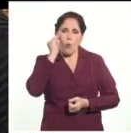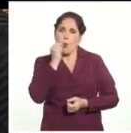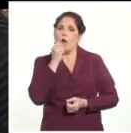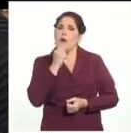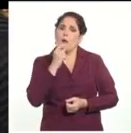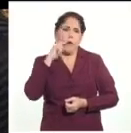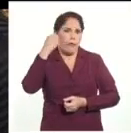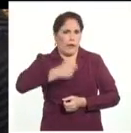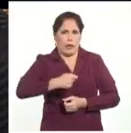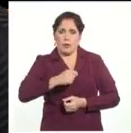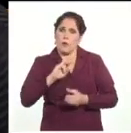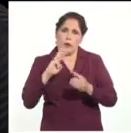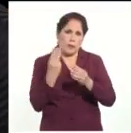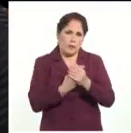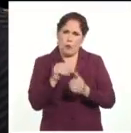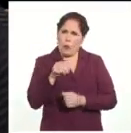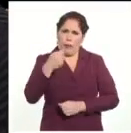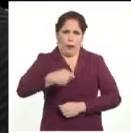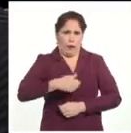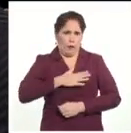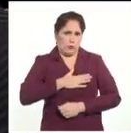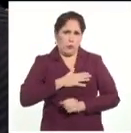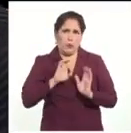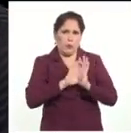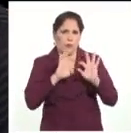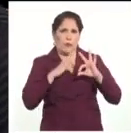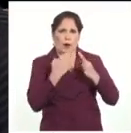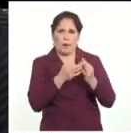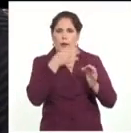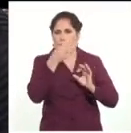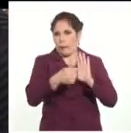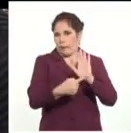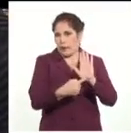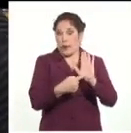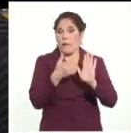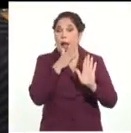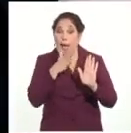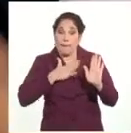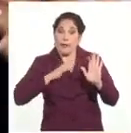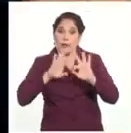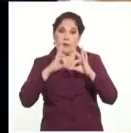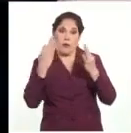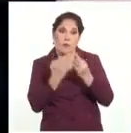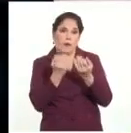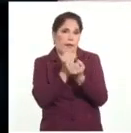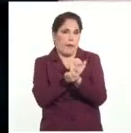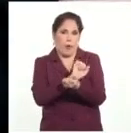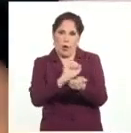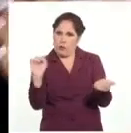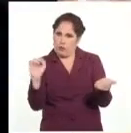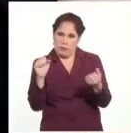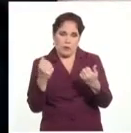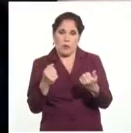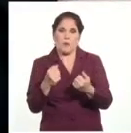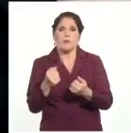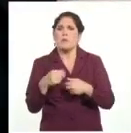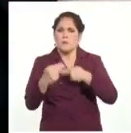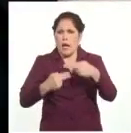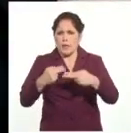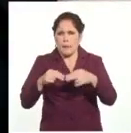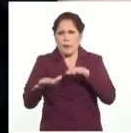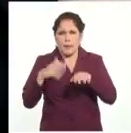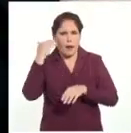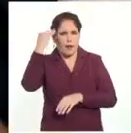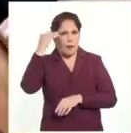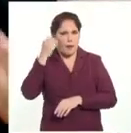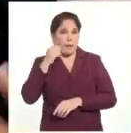discapacitados. O sea, el código es muy democrático en ese sentido. Desarrolla esa capacidad para ser